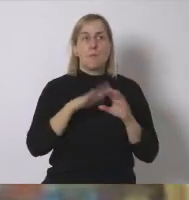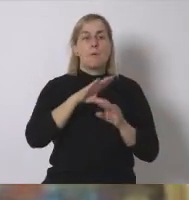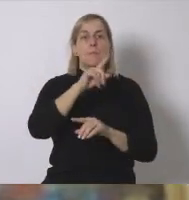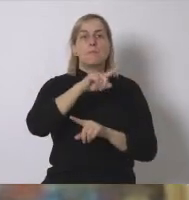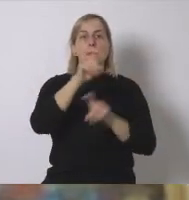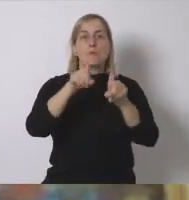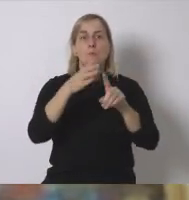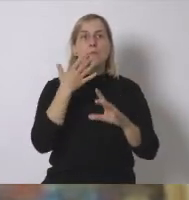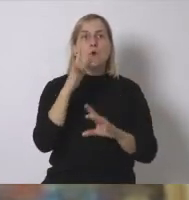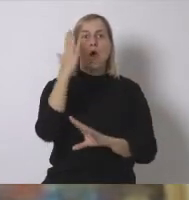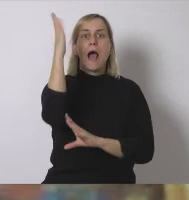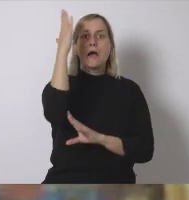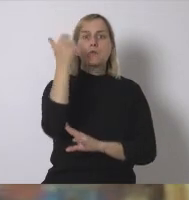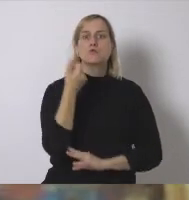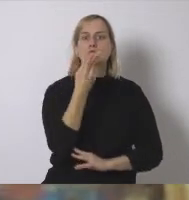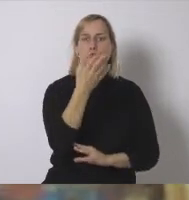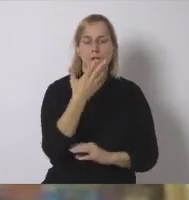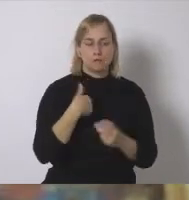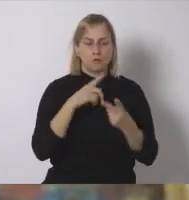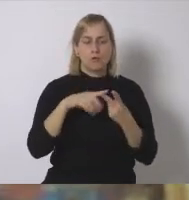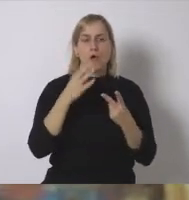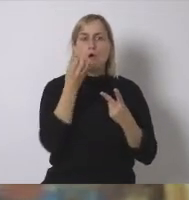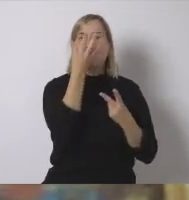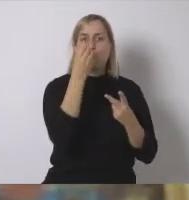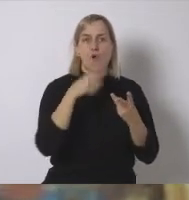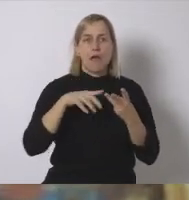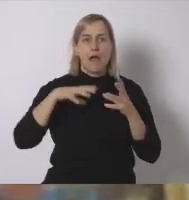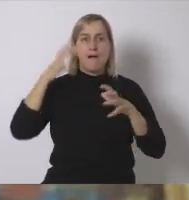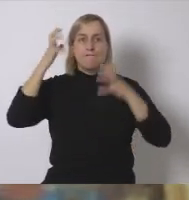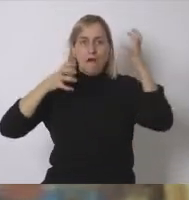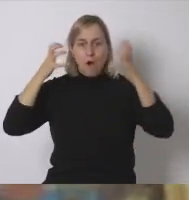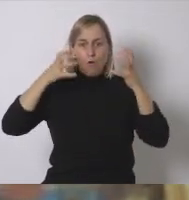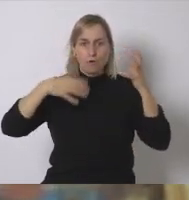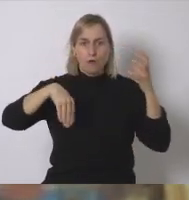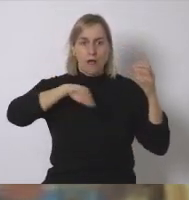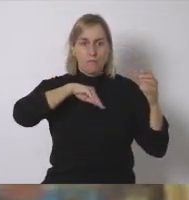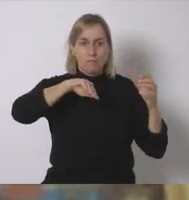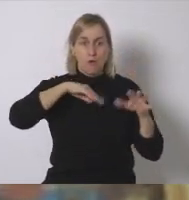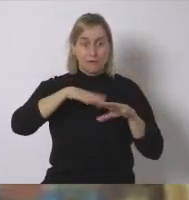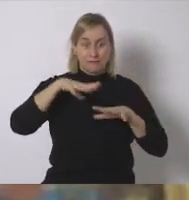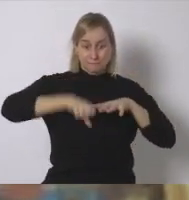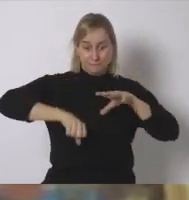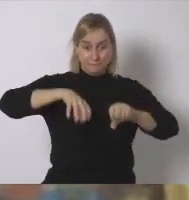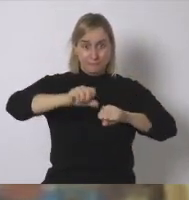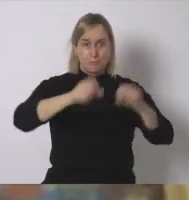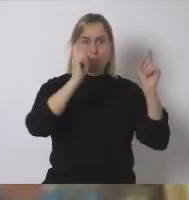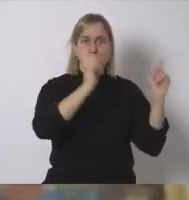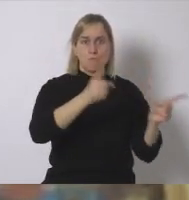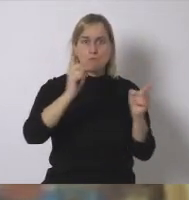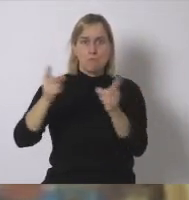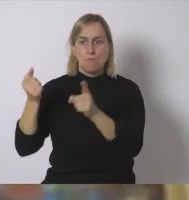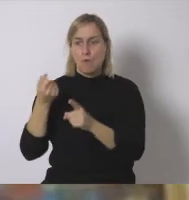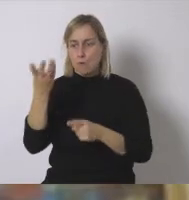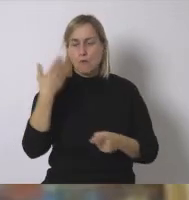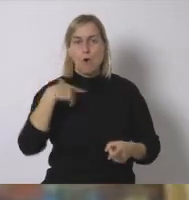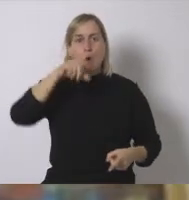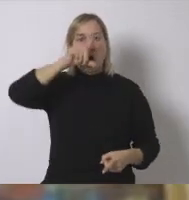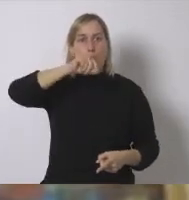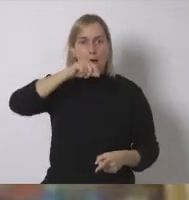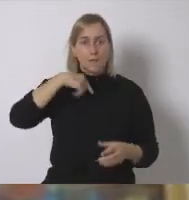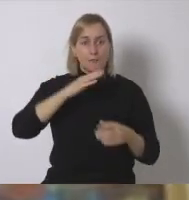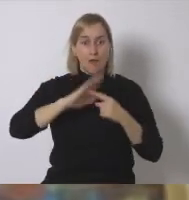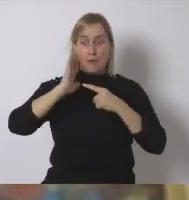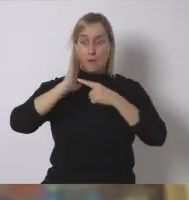cuántos árboles cuánta vegetación cuánta flora cuánta fauna fallece en la ocupación del territorio cuántas aves guillotinan las